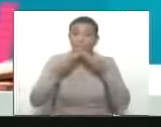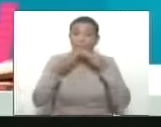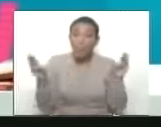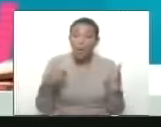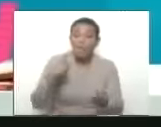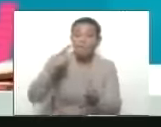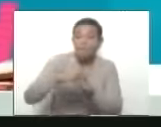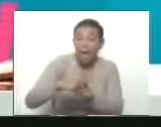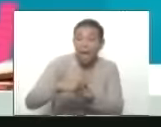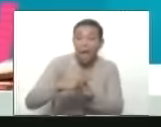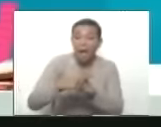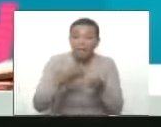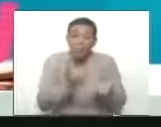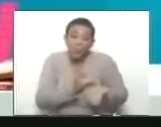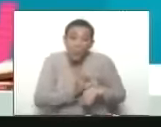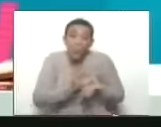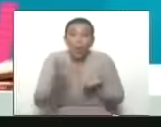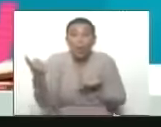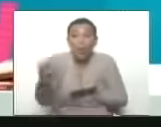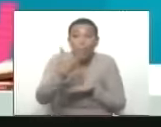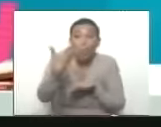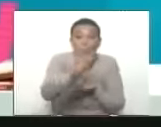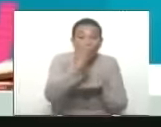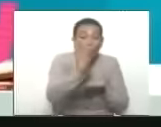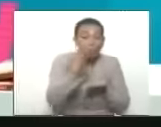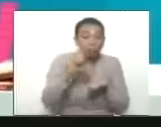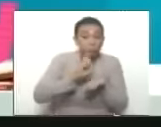más los recursos que estoy consiguiendo